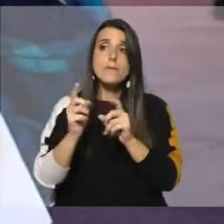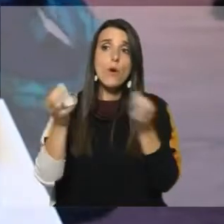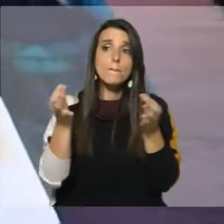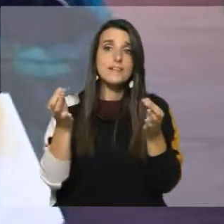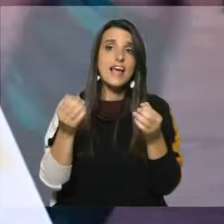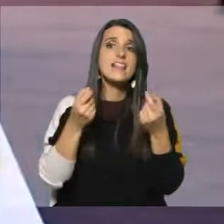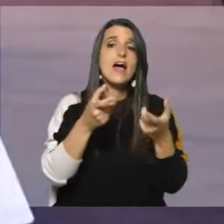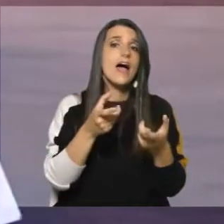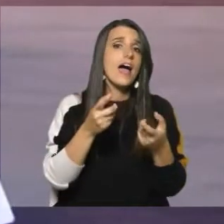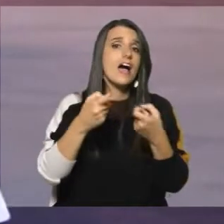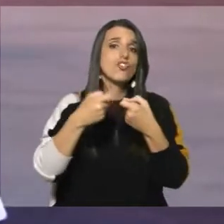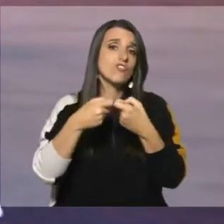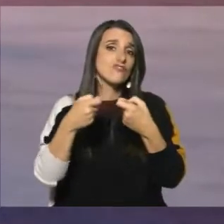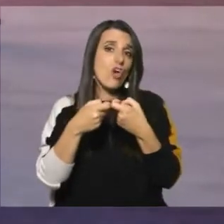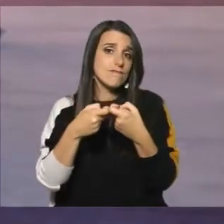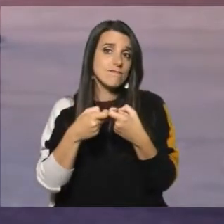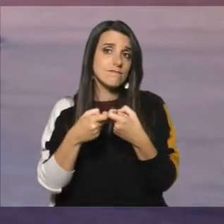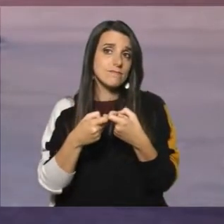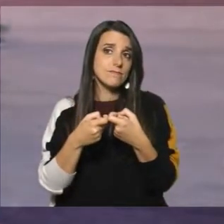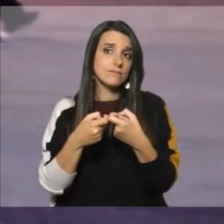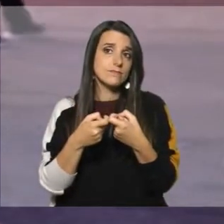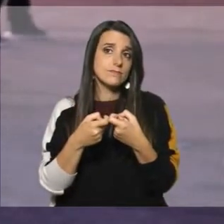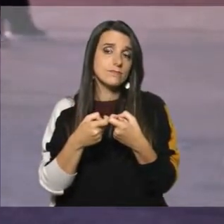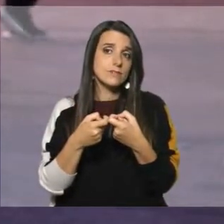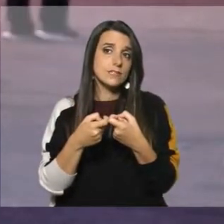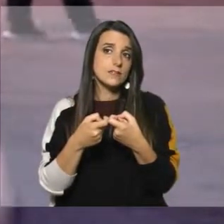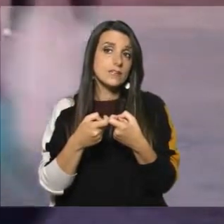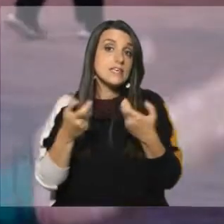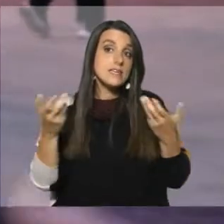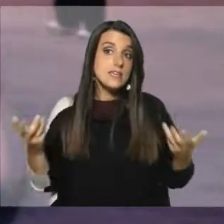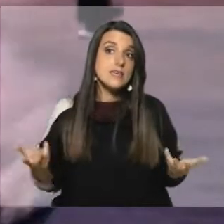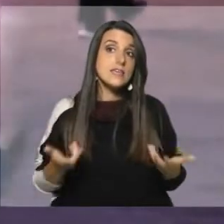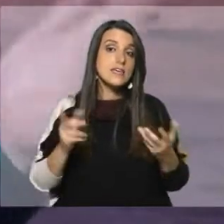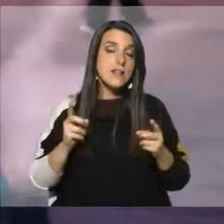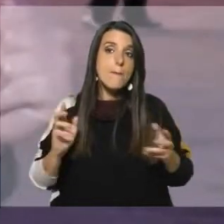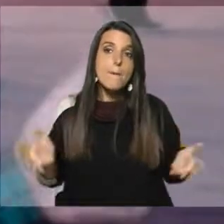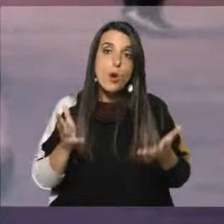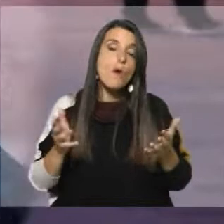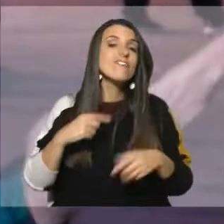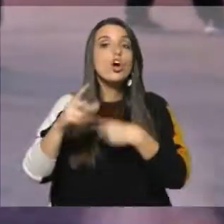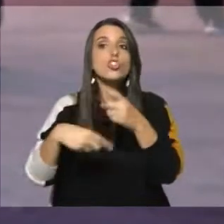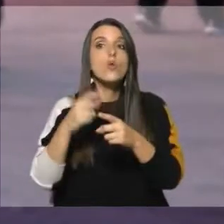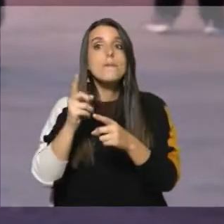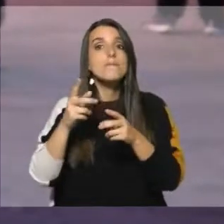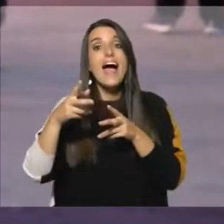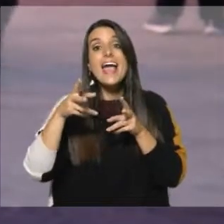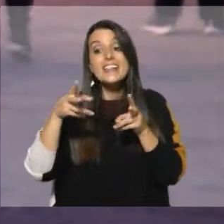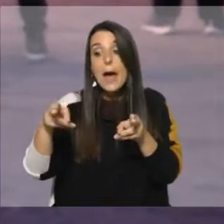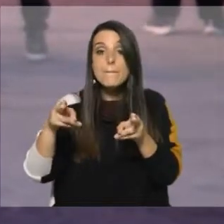de asociación y promueve que se siga adelante con esta etapa